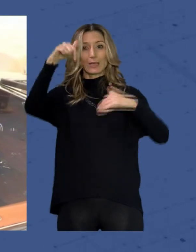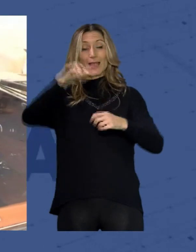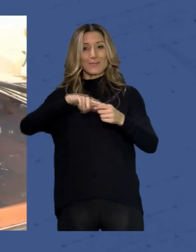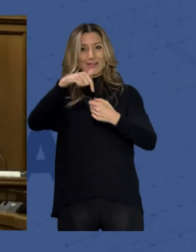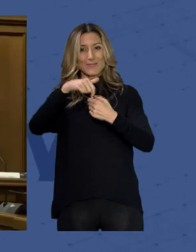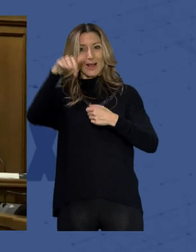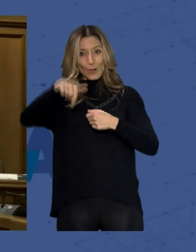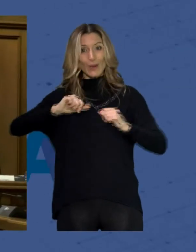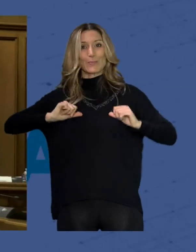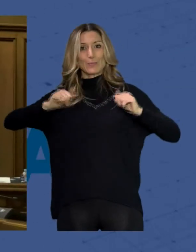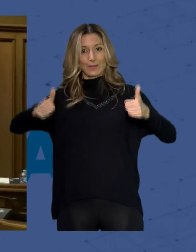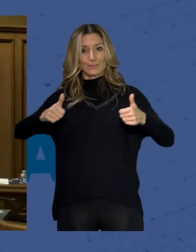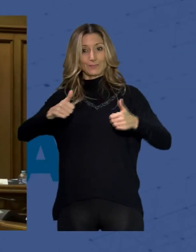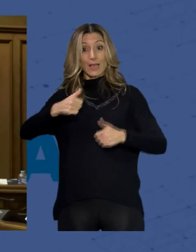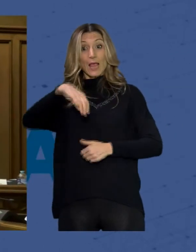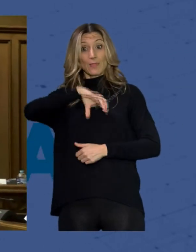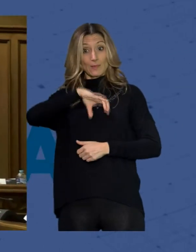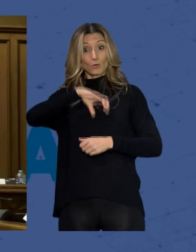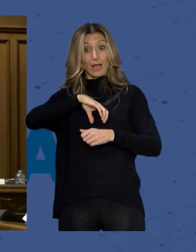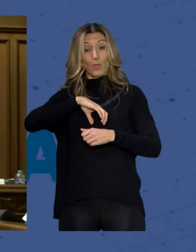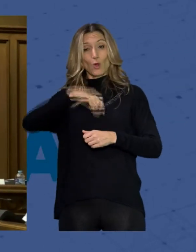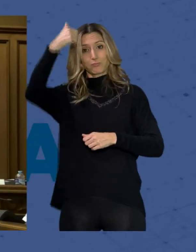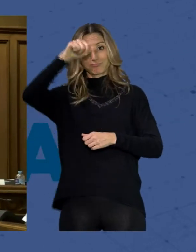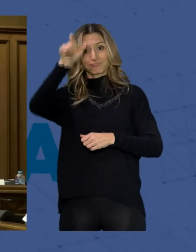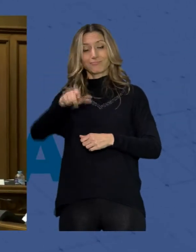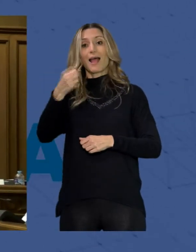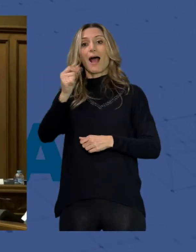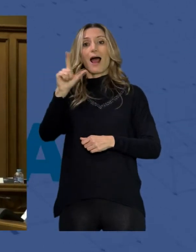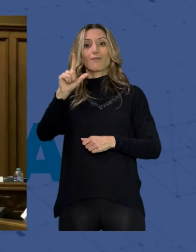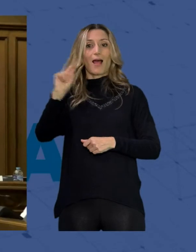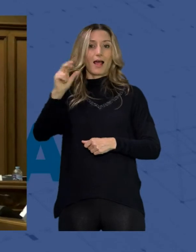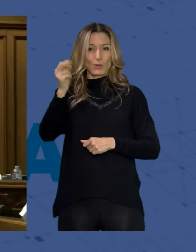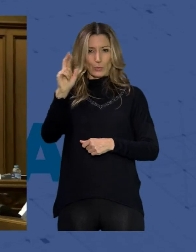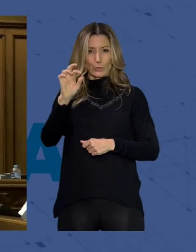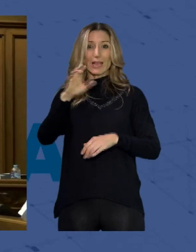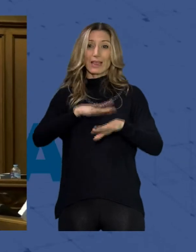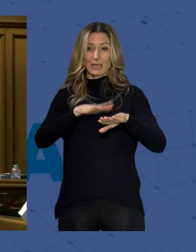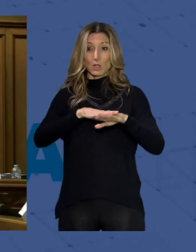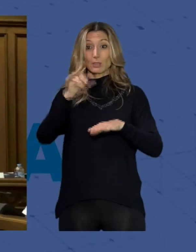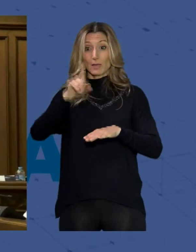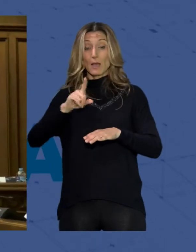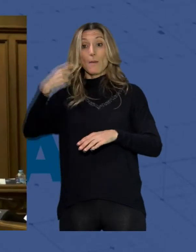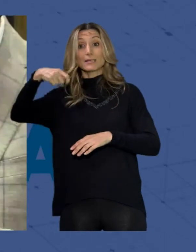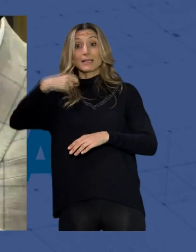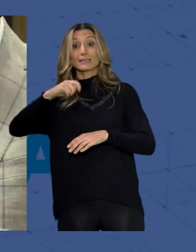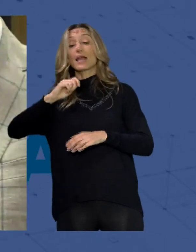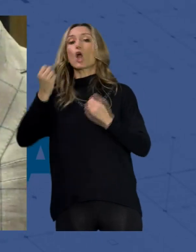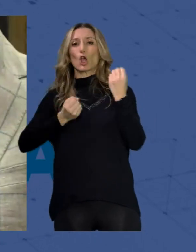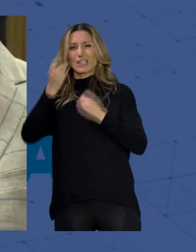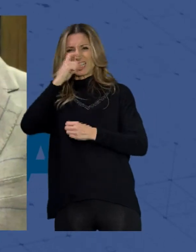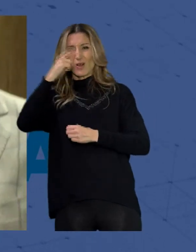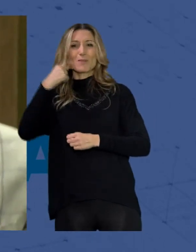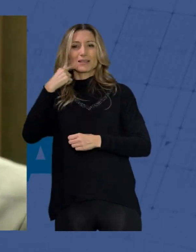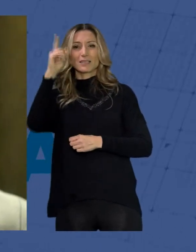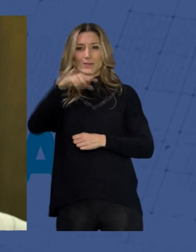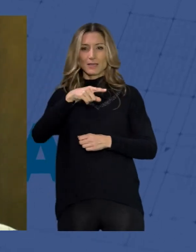ha dado comienzo El diputado provincial y alcalde de ENIX Álvaro Izquierdo junto al presidente del Club de Vehículos Antiguos de Almería José Juan Soria y el director de la